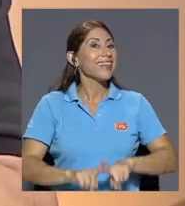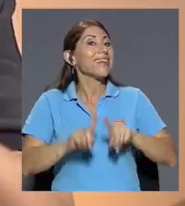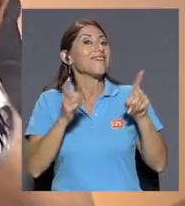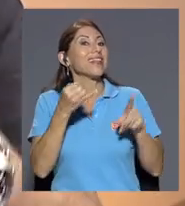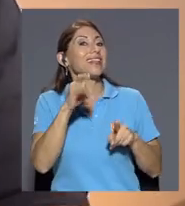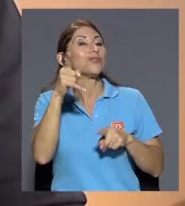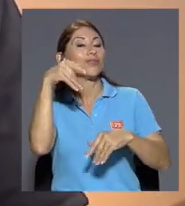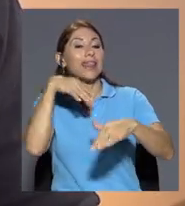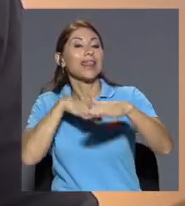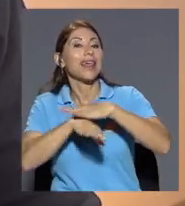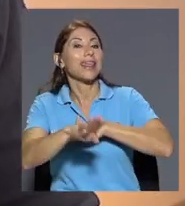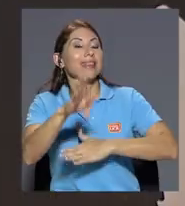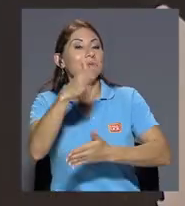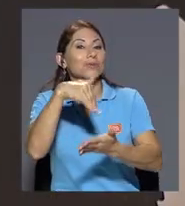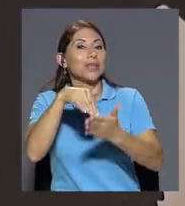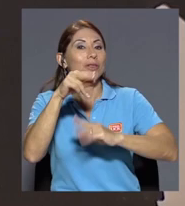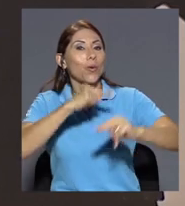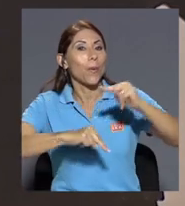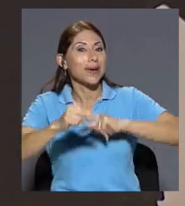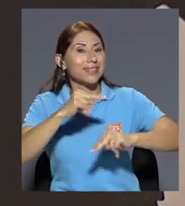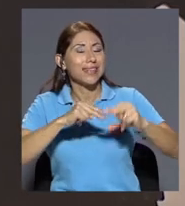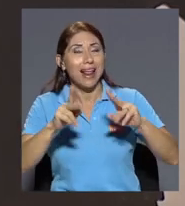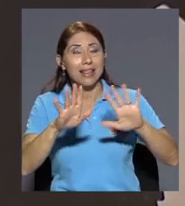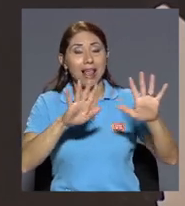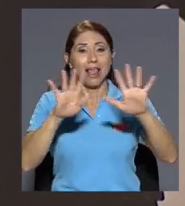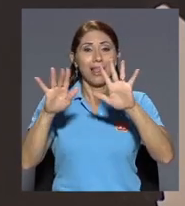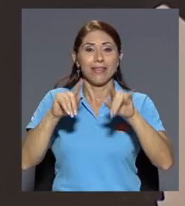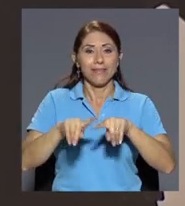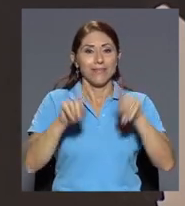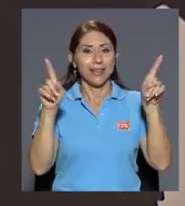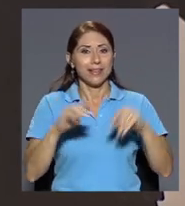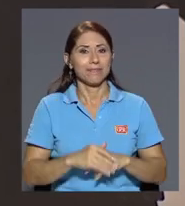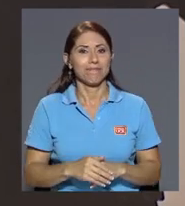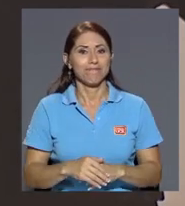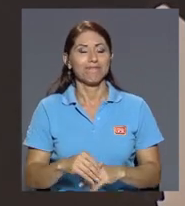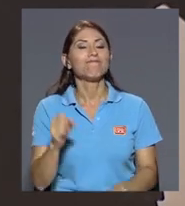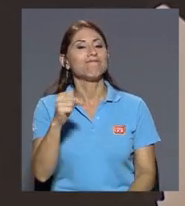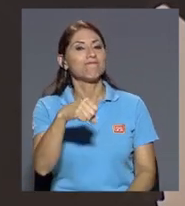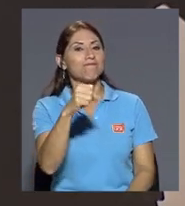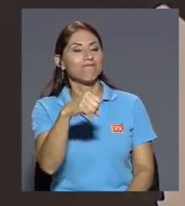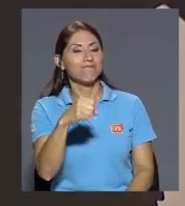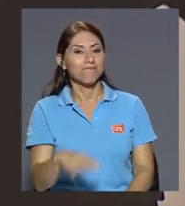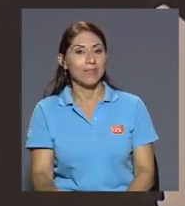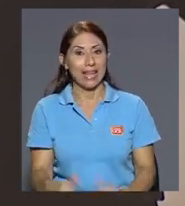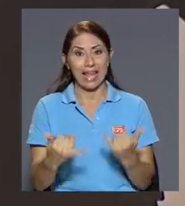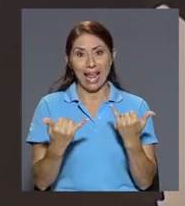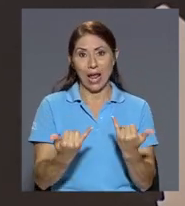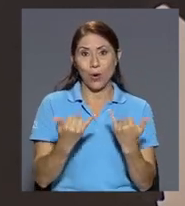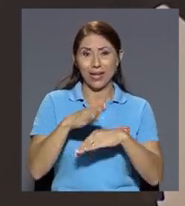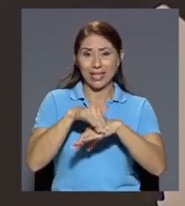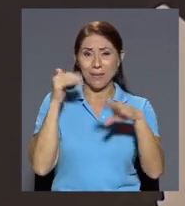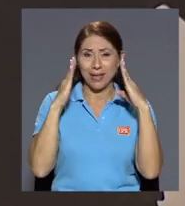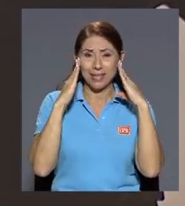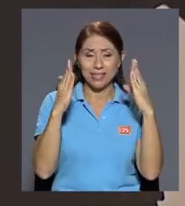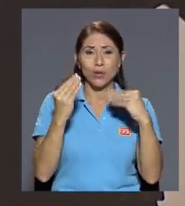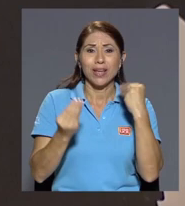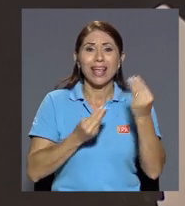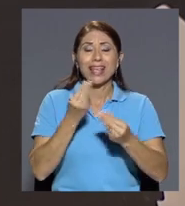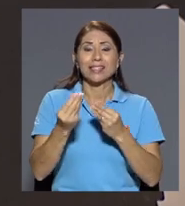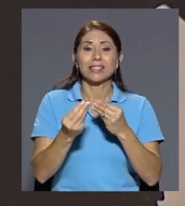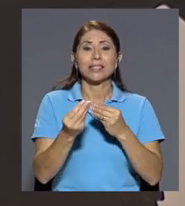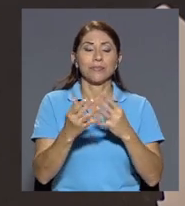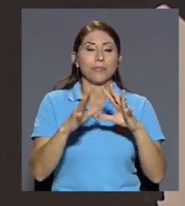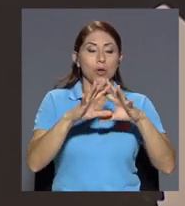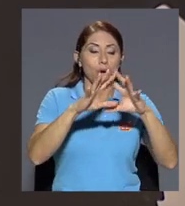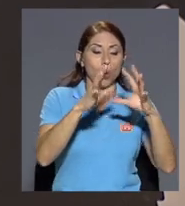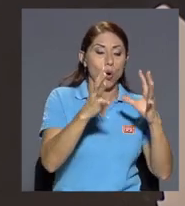centro comercial así es así es otro detalle que me llama mucho digamos en estos tiempos es la competencia de la globalización